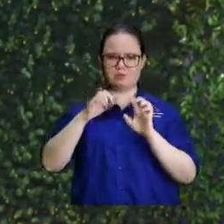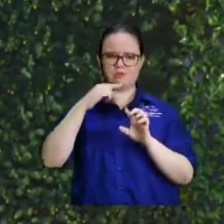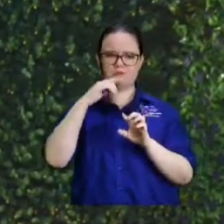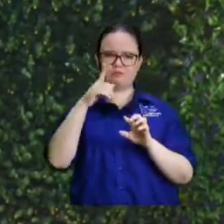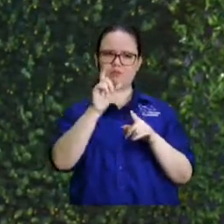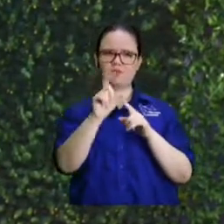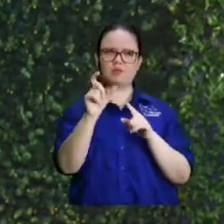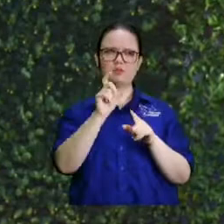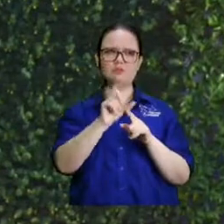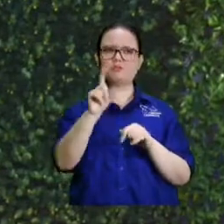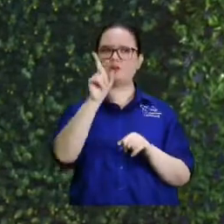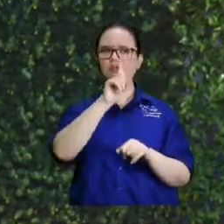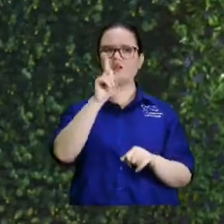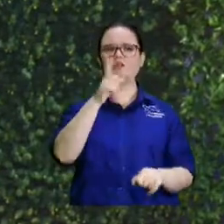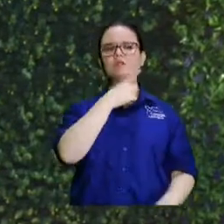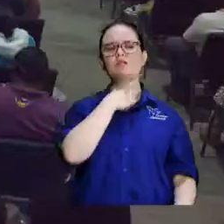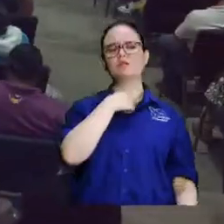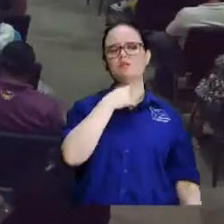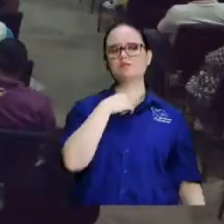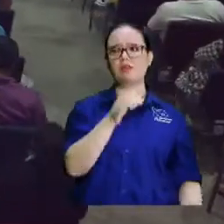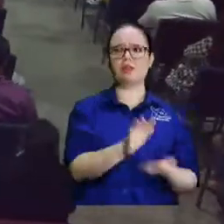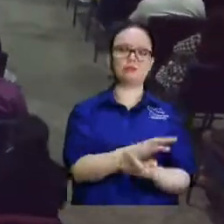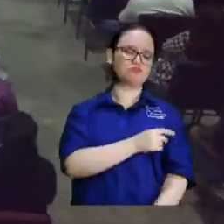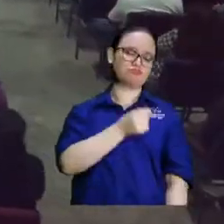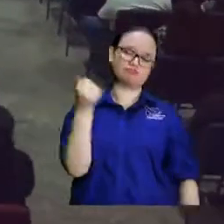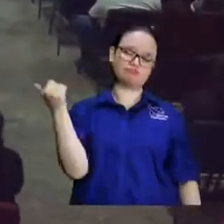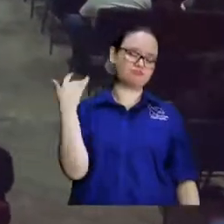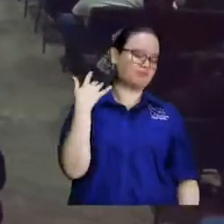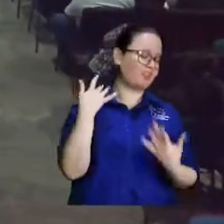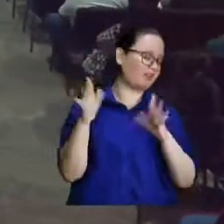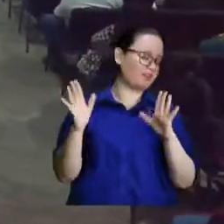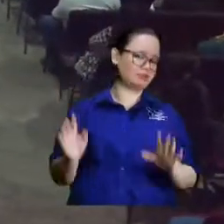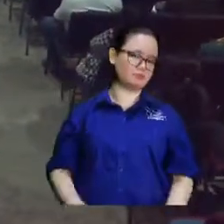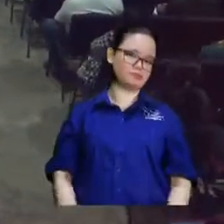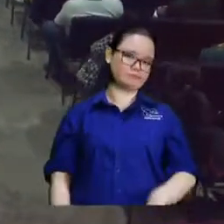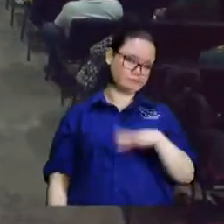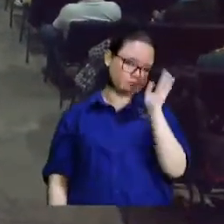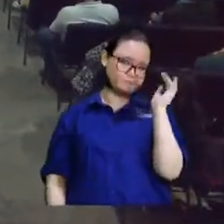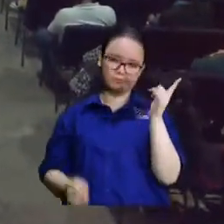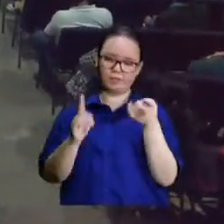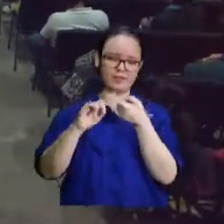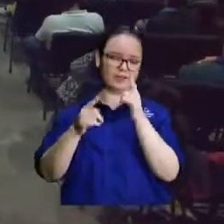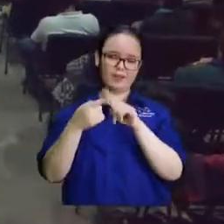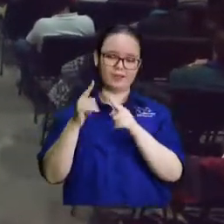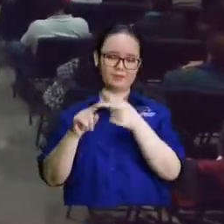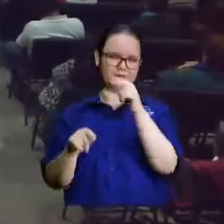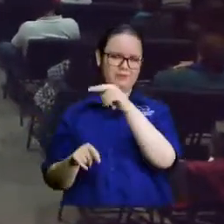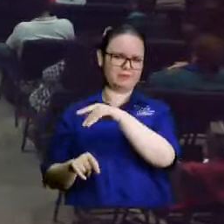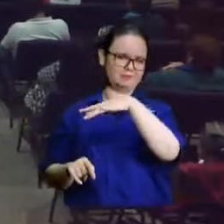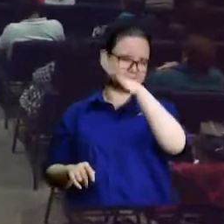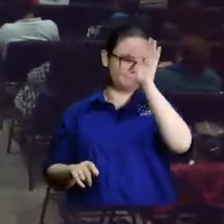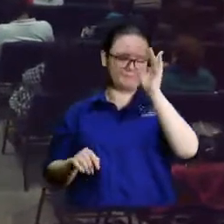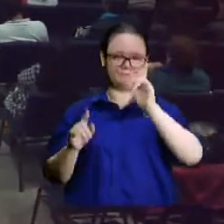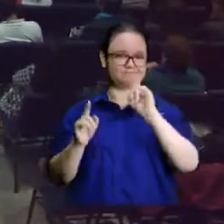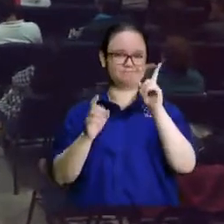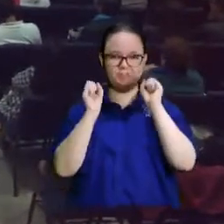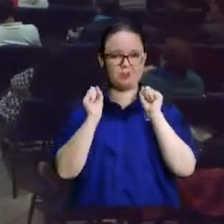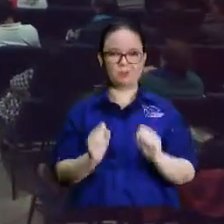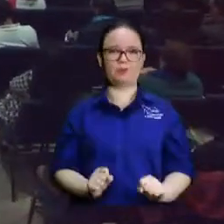eliminan ya no eras mi amigo que hay amiguitos amigos así que son como los amigos de ho